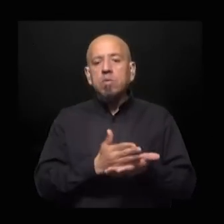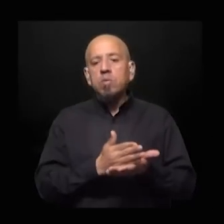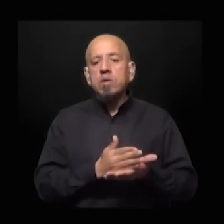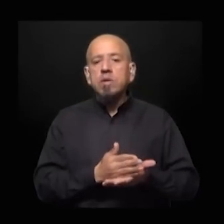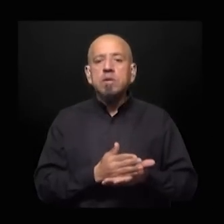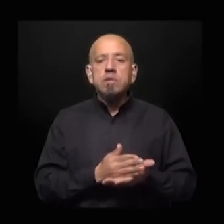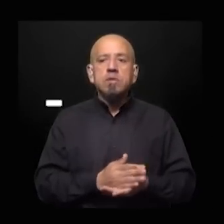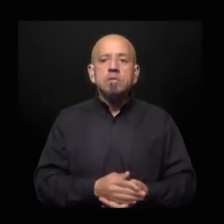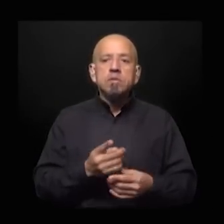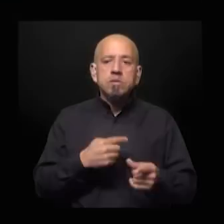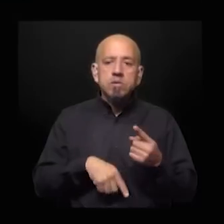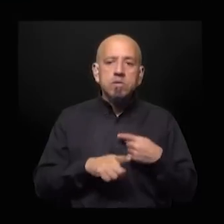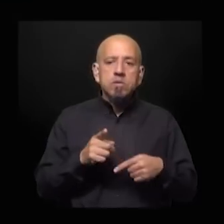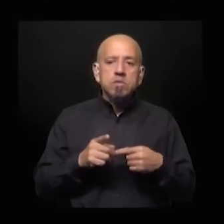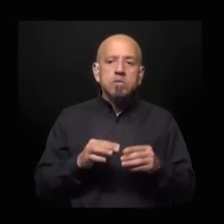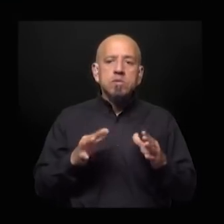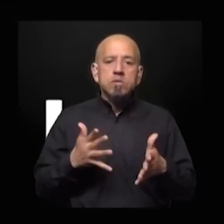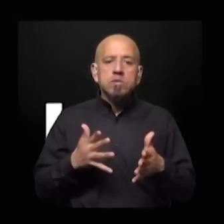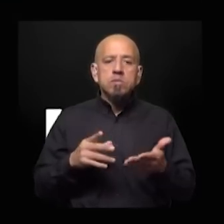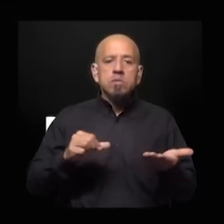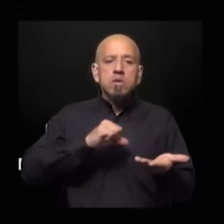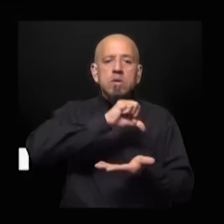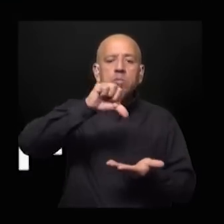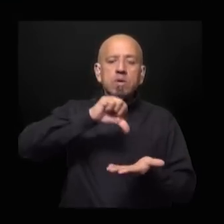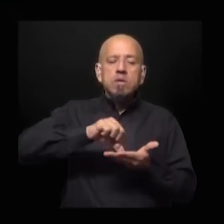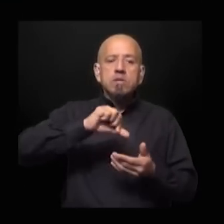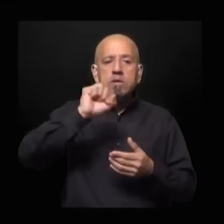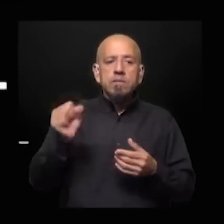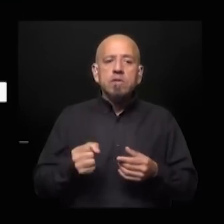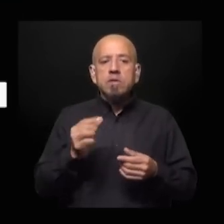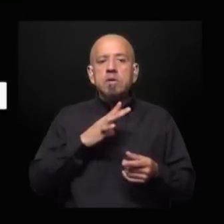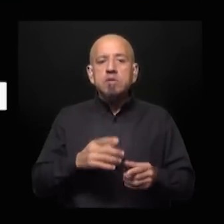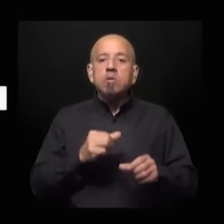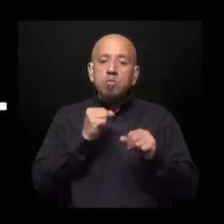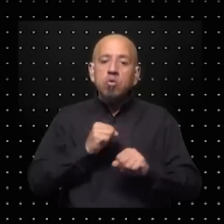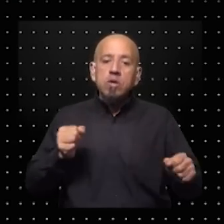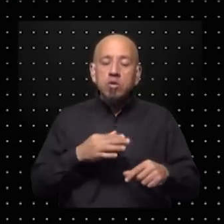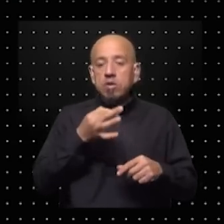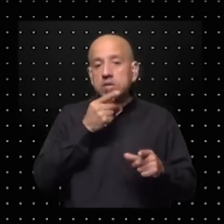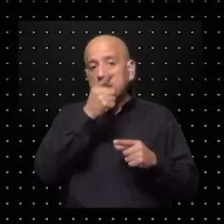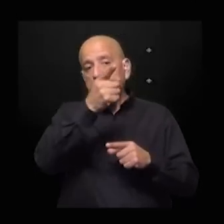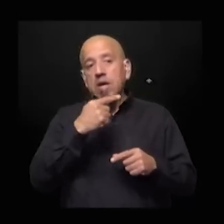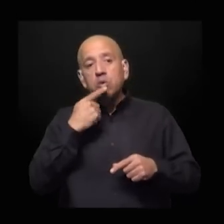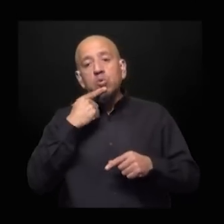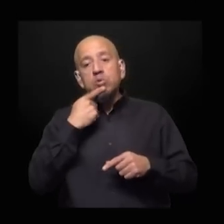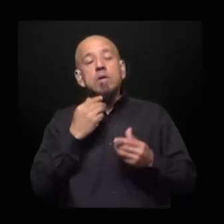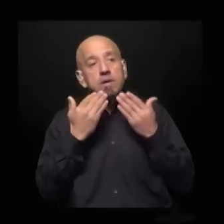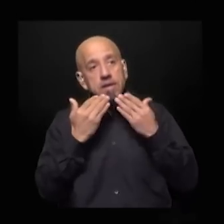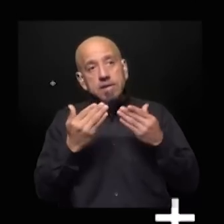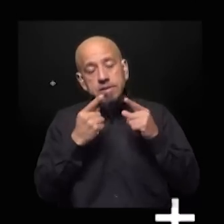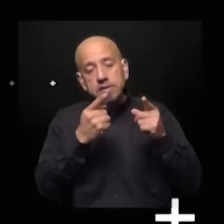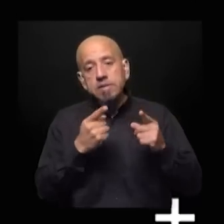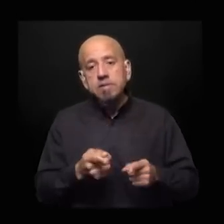Ha sido una ocasión para que los países africanos hayan podido expresarle a Rusia su agradecimiento por lo que fue